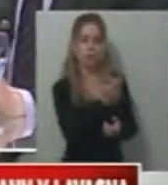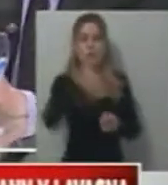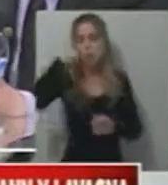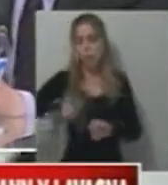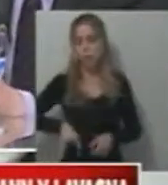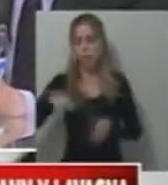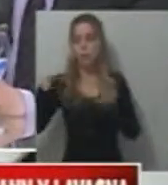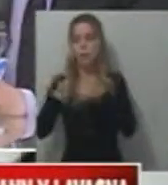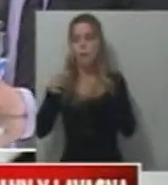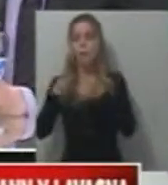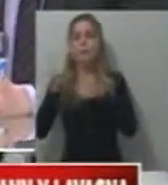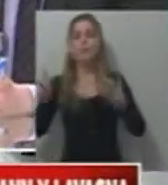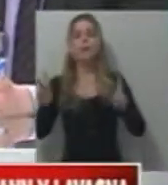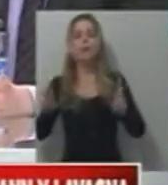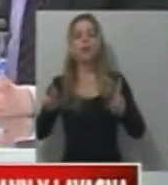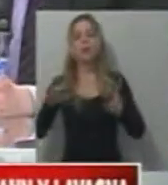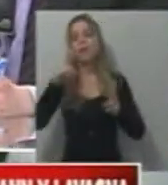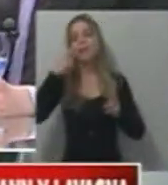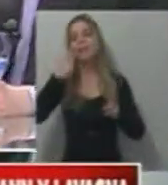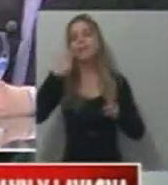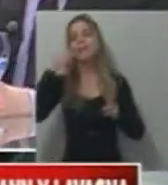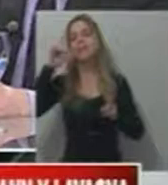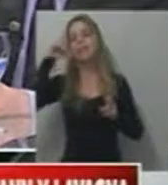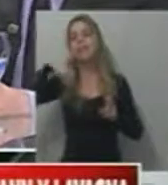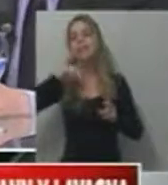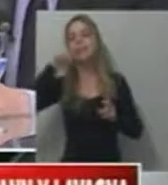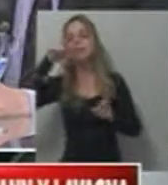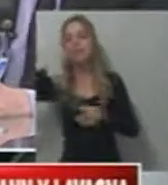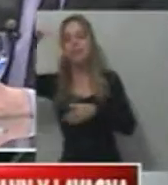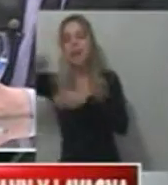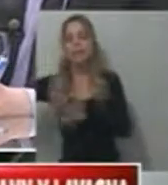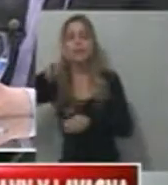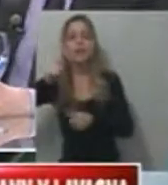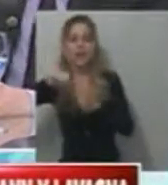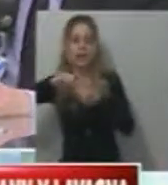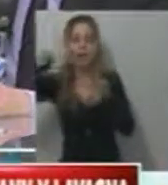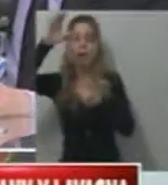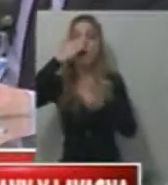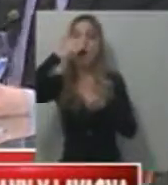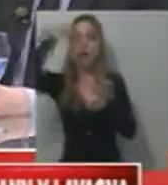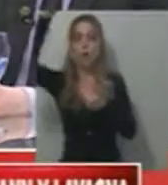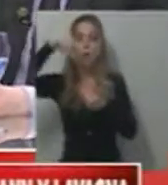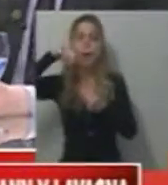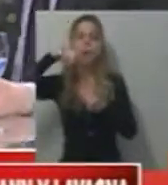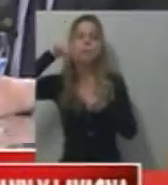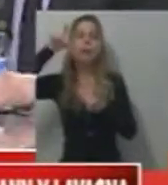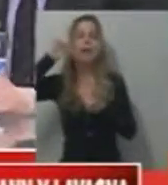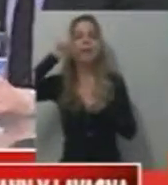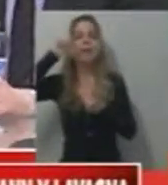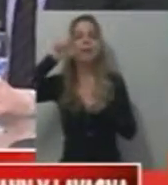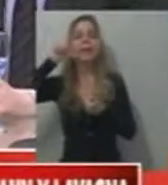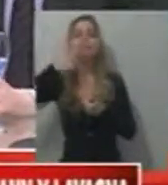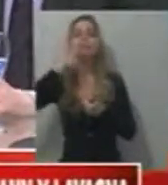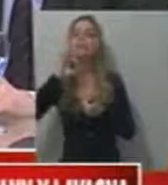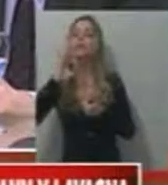es ni el kirchnerista ni el masista, que está construido por José Manuel de la Sota en Córdoba, por Francisco de Narváez en la provincia de Buenos Aires, que